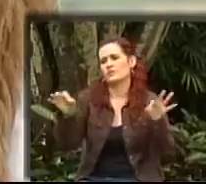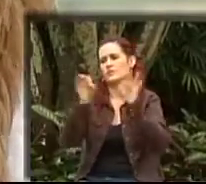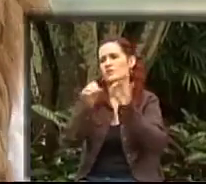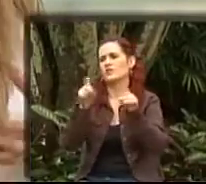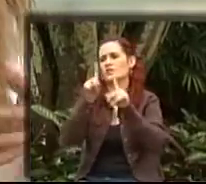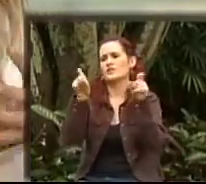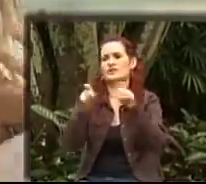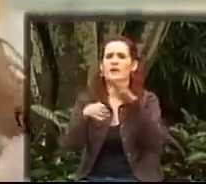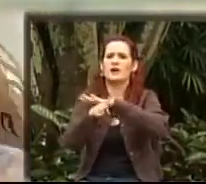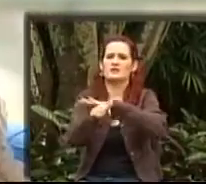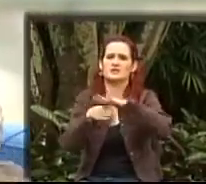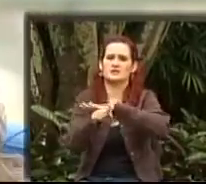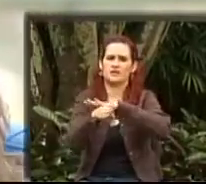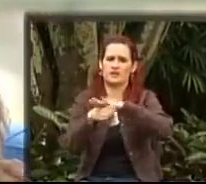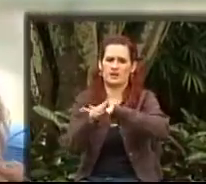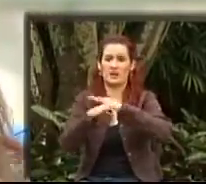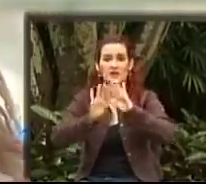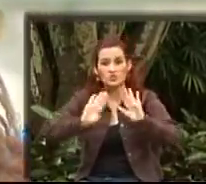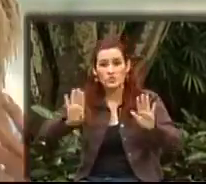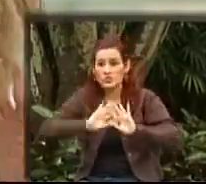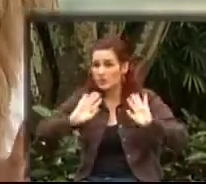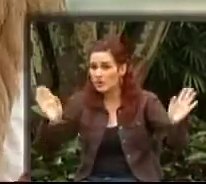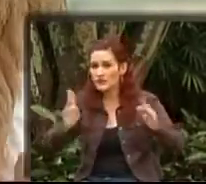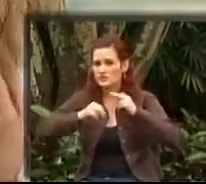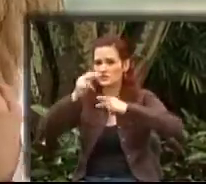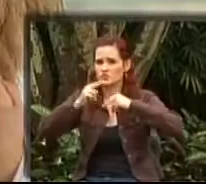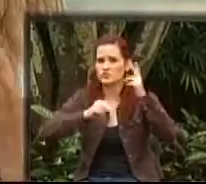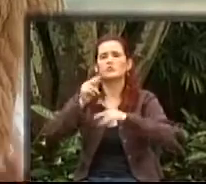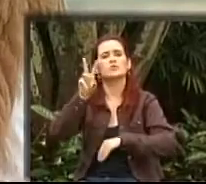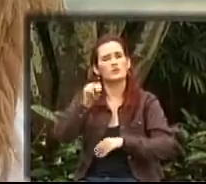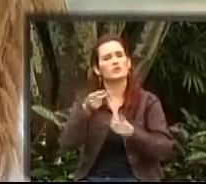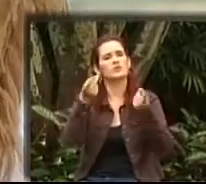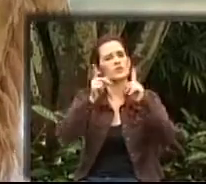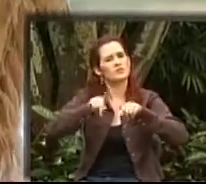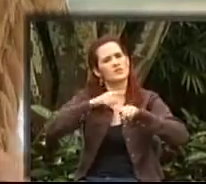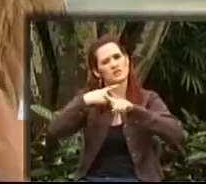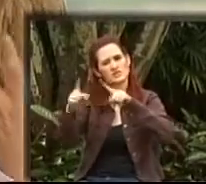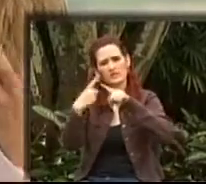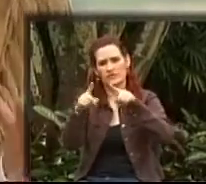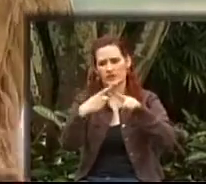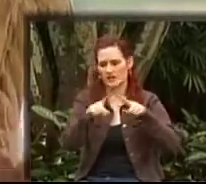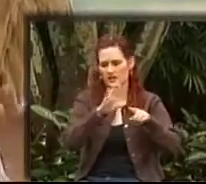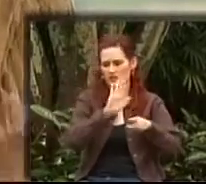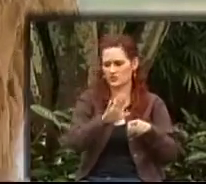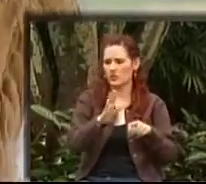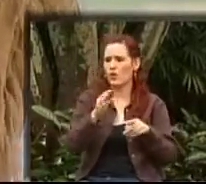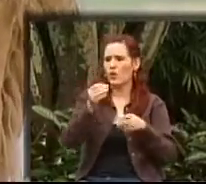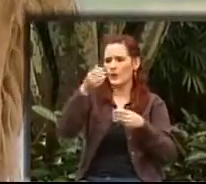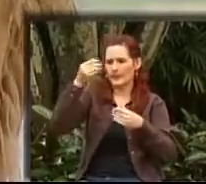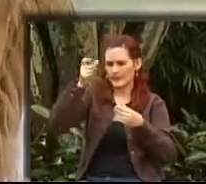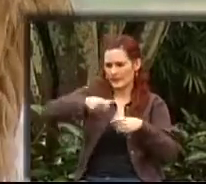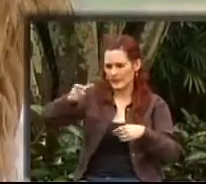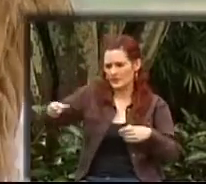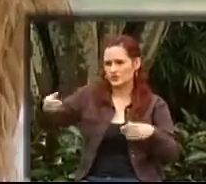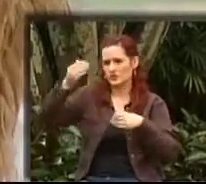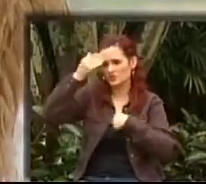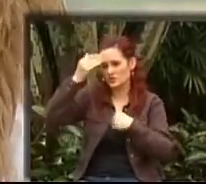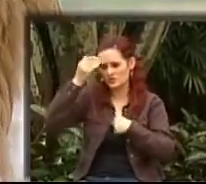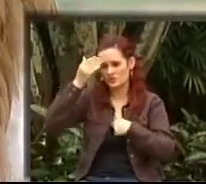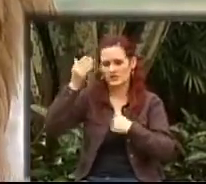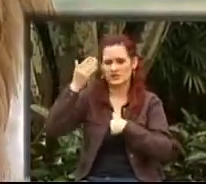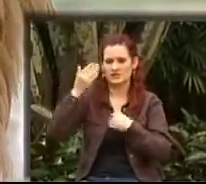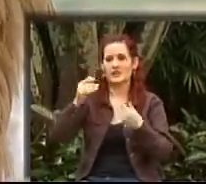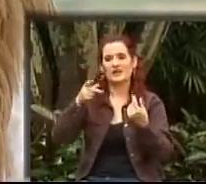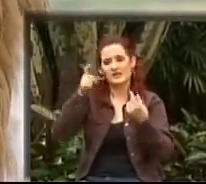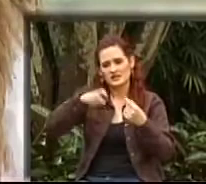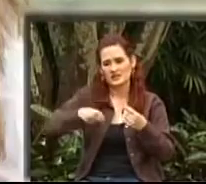accesibilidad no solamente en la infraestructura física, sino también la accesibilidad que están generando las personas con el rechazo o el estigma de las personas con discapacidad.